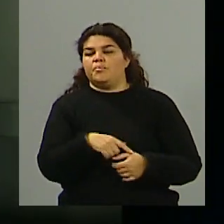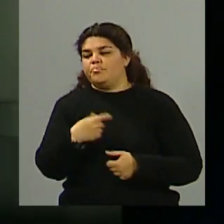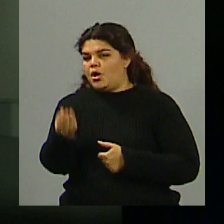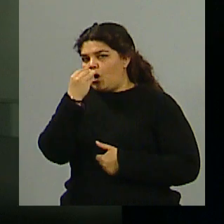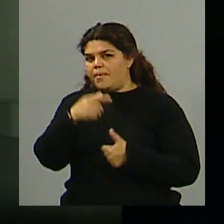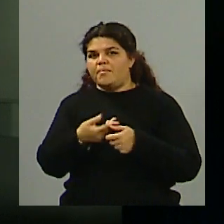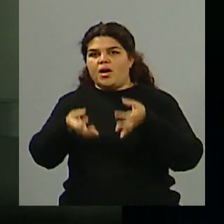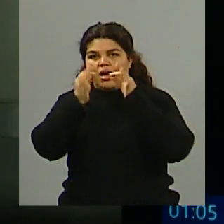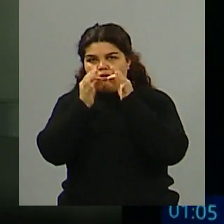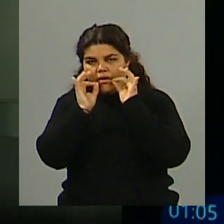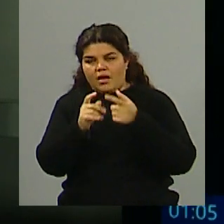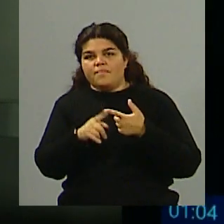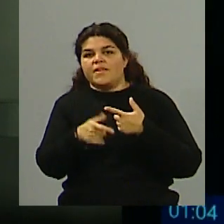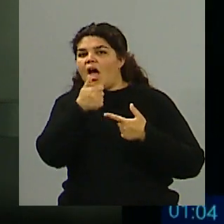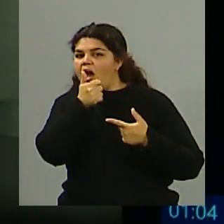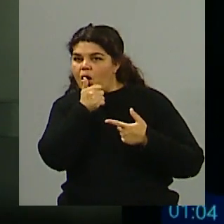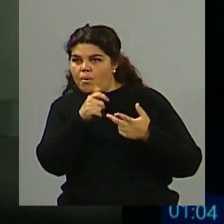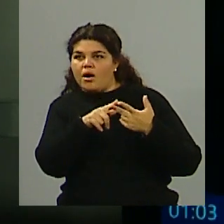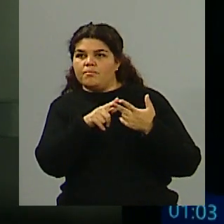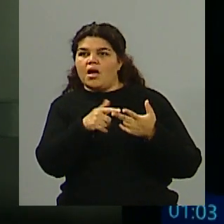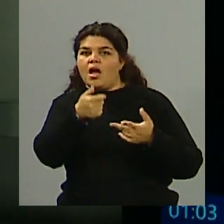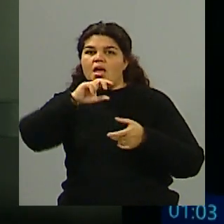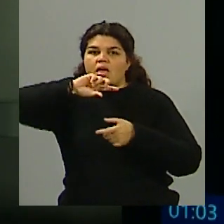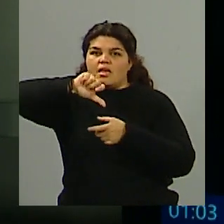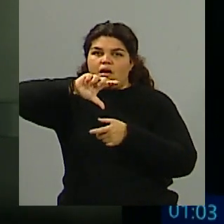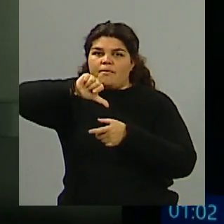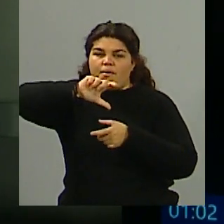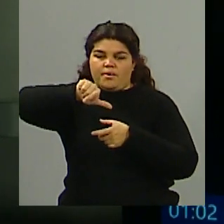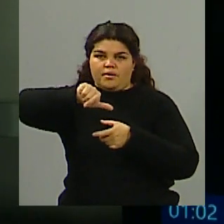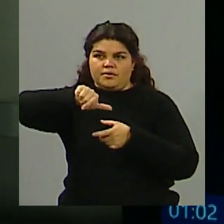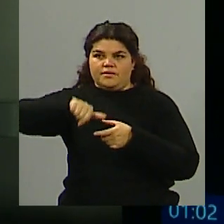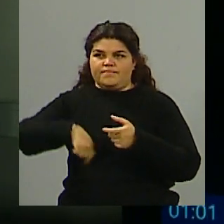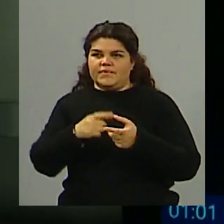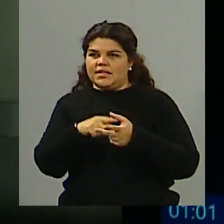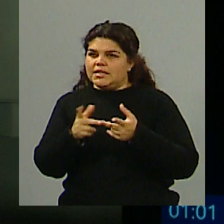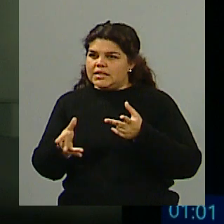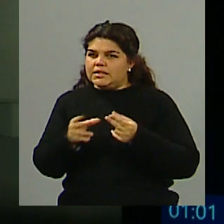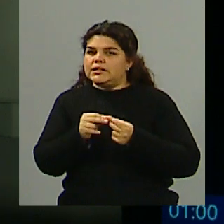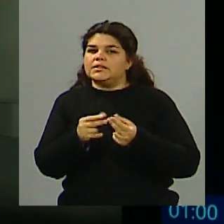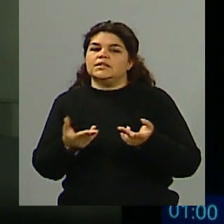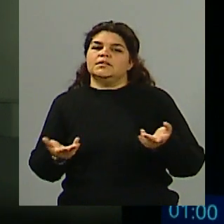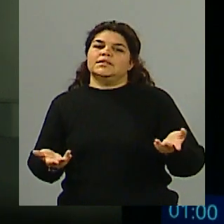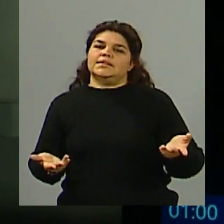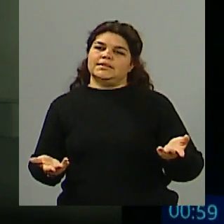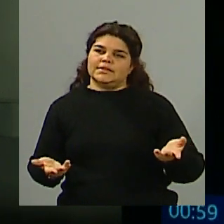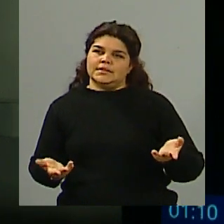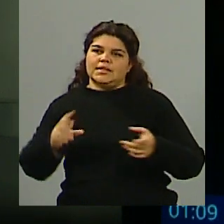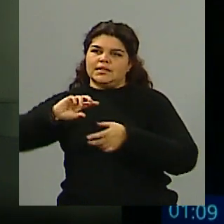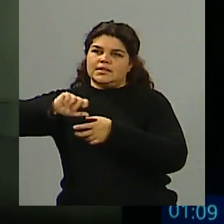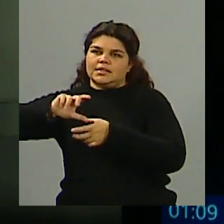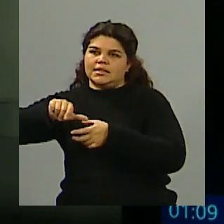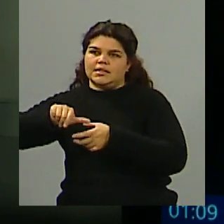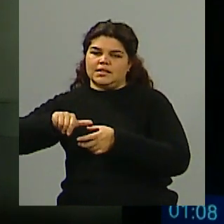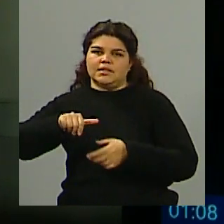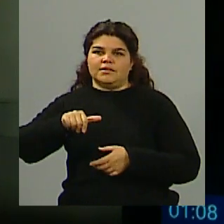Hubo café, agua y agua saborizada. Ahí estuvimos un poquito cortos, podríamos haber puesto un agua, un agua saborizada de limón,